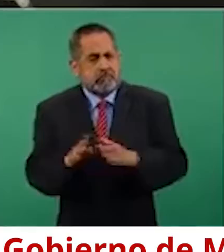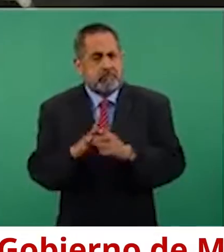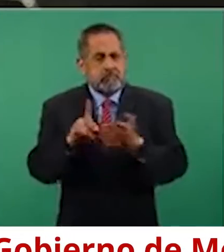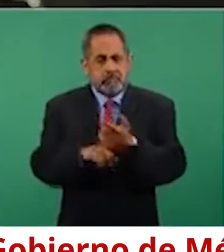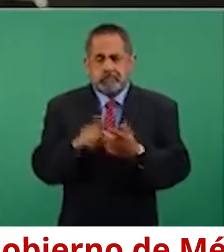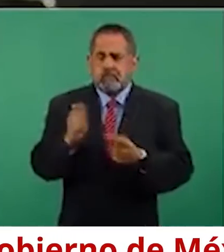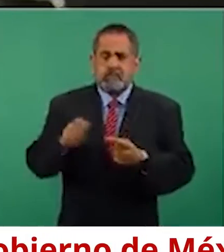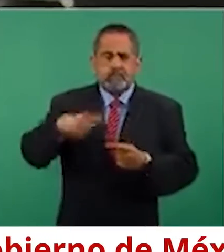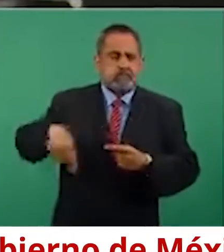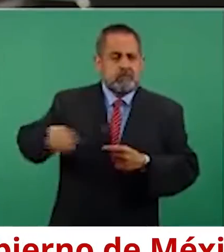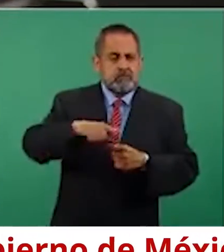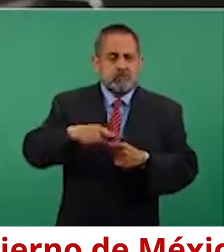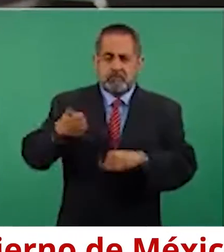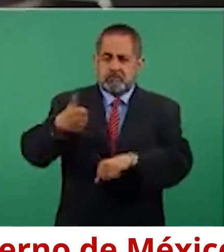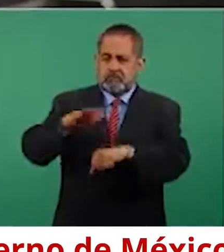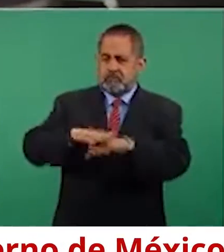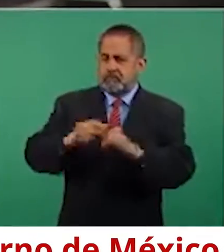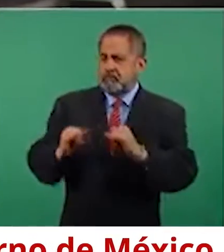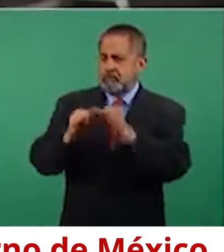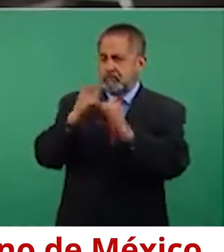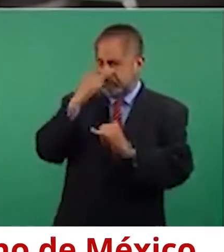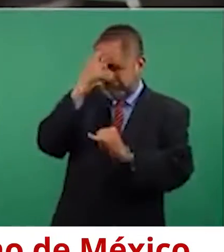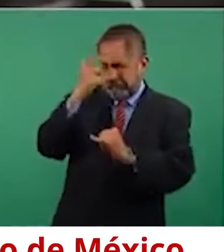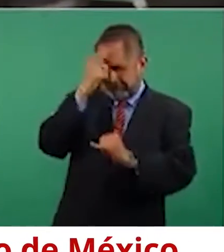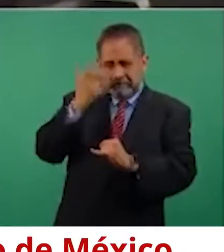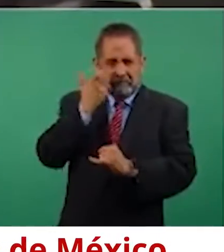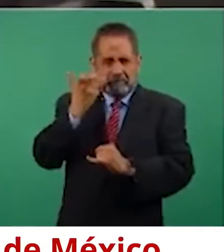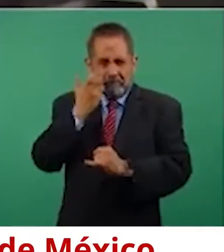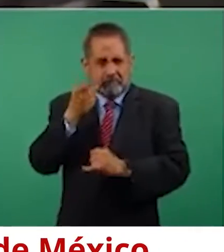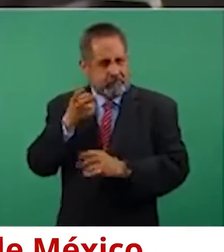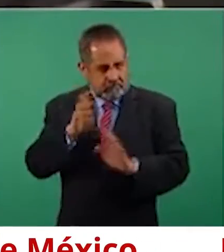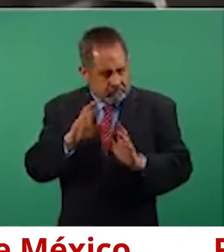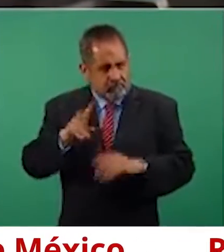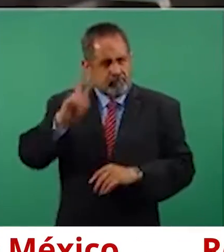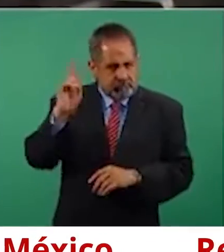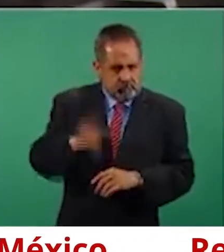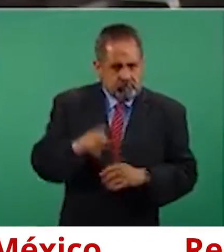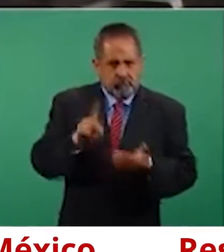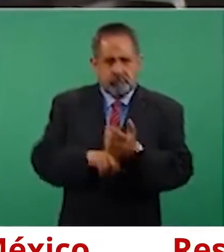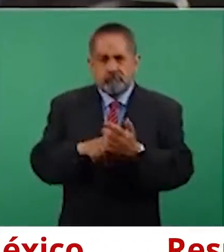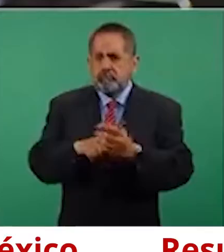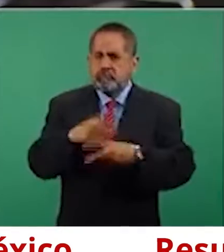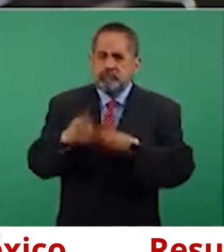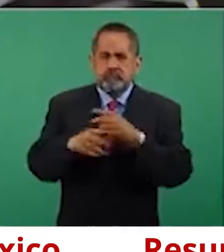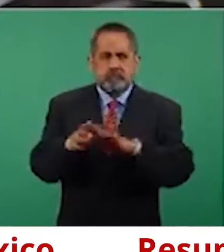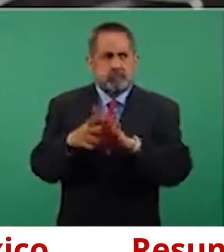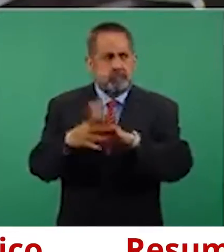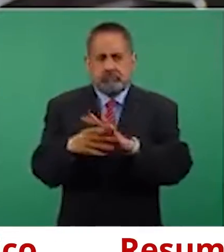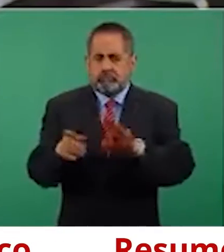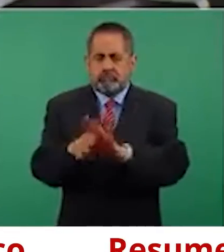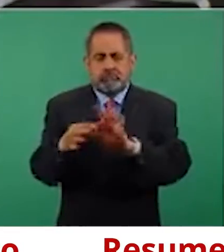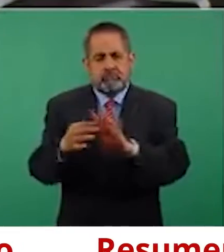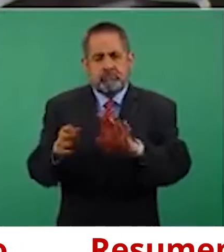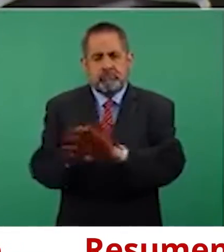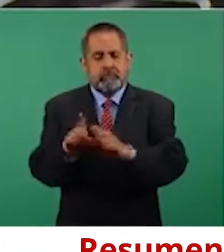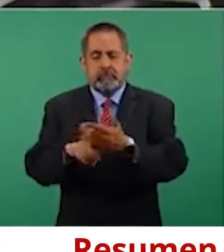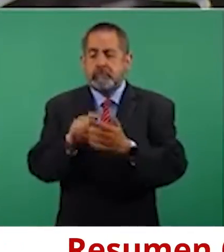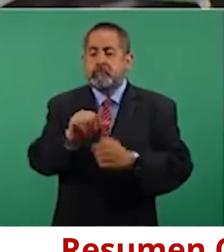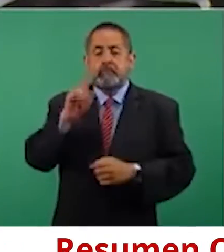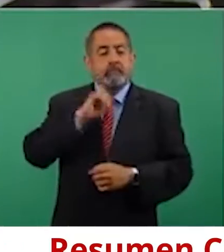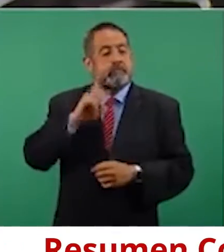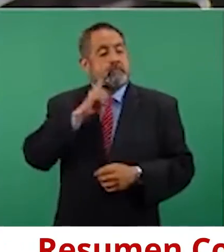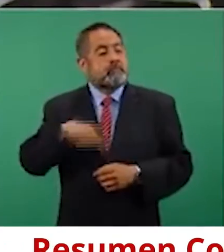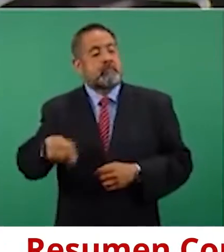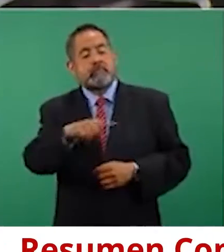inventando esta nueva administración para que realmente se pueda abatir la violencia contra las mujeres y haya una